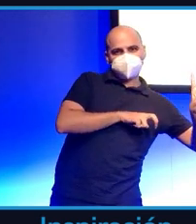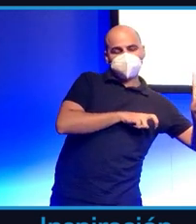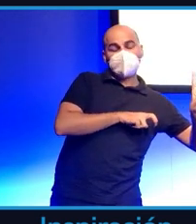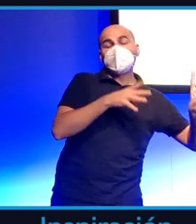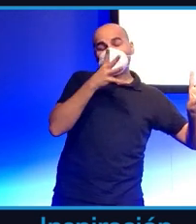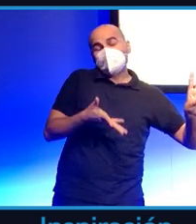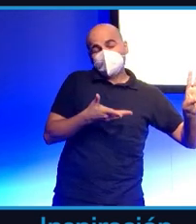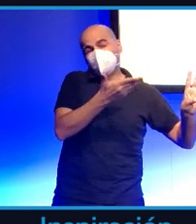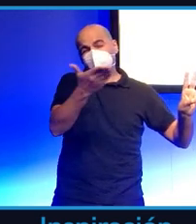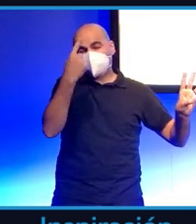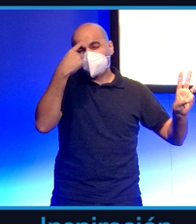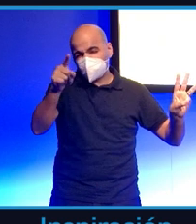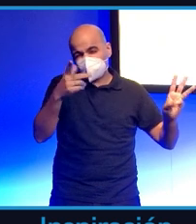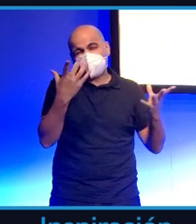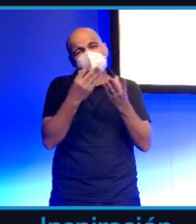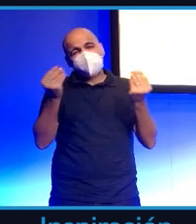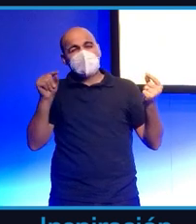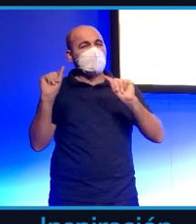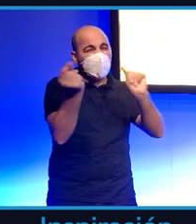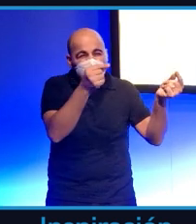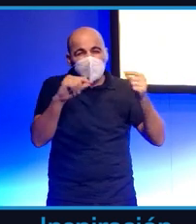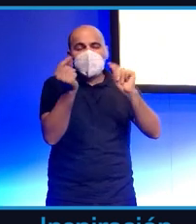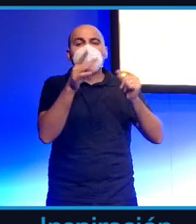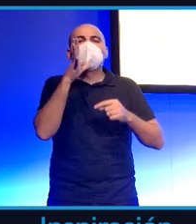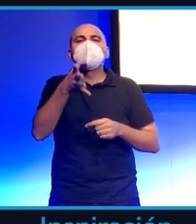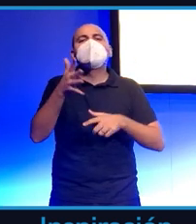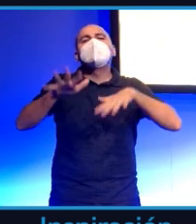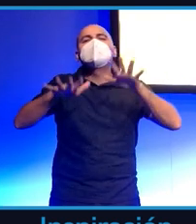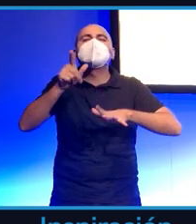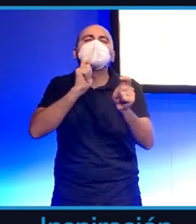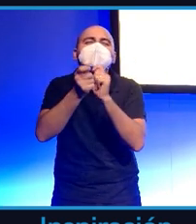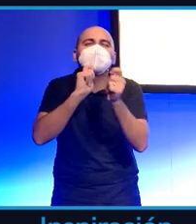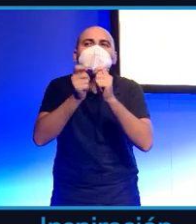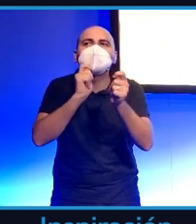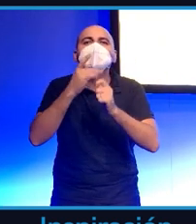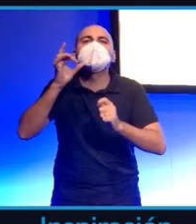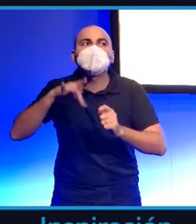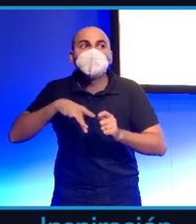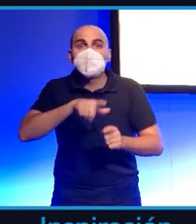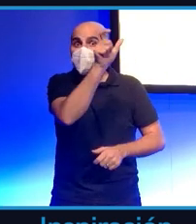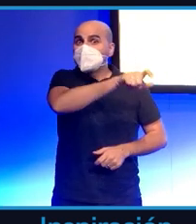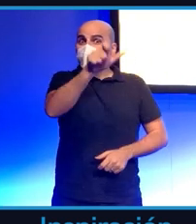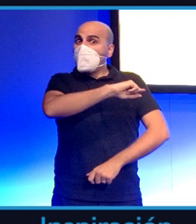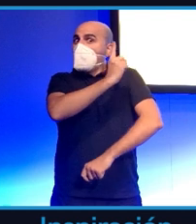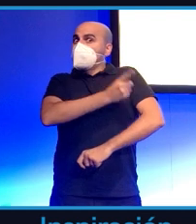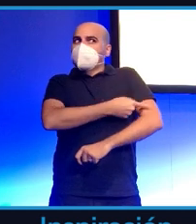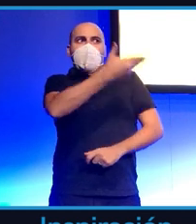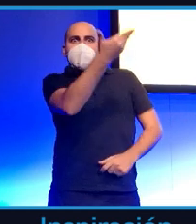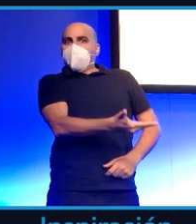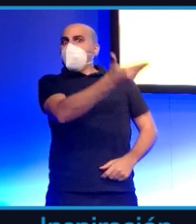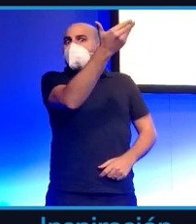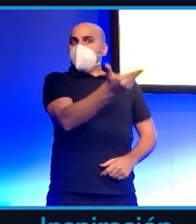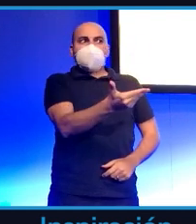polémicas que ha habido por cuestiones de entrevistas de deportistas de altísimo nivel que han concedido a streamers,